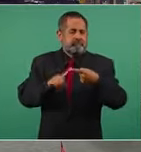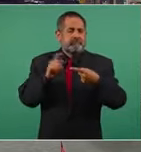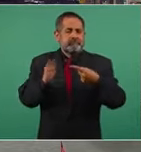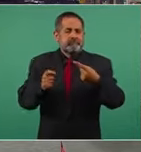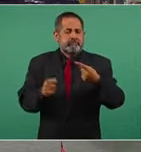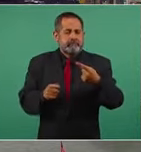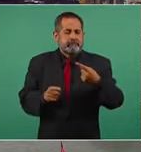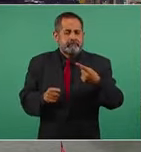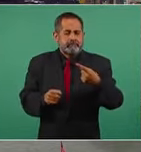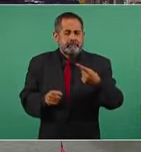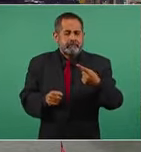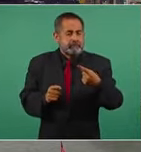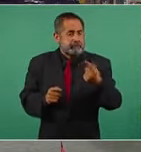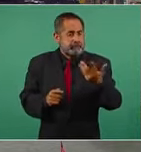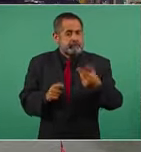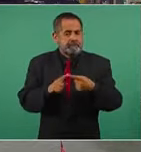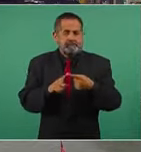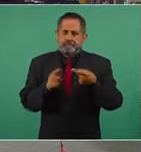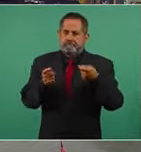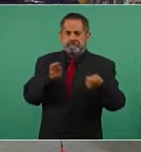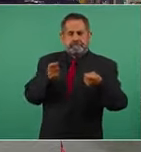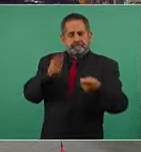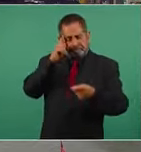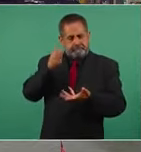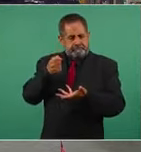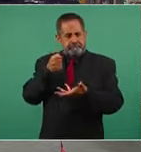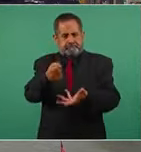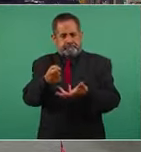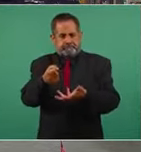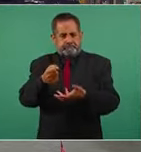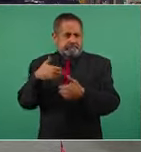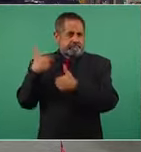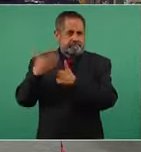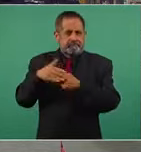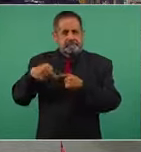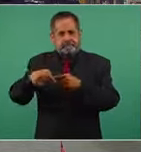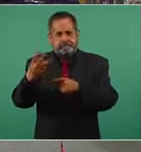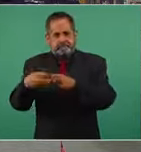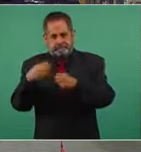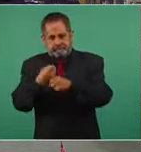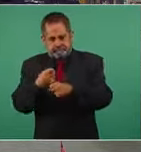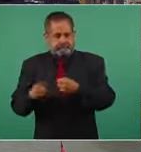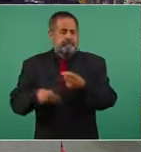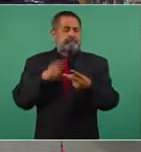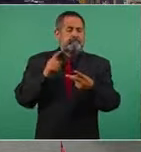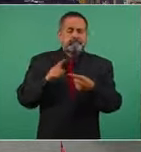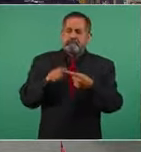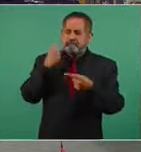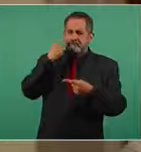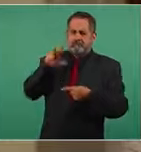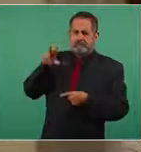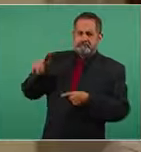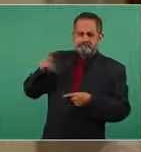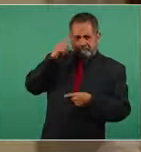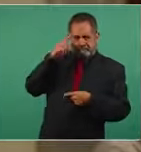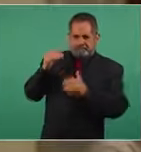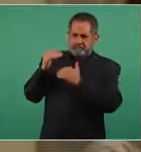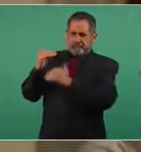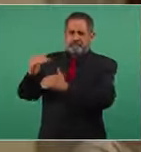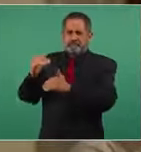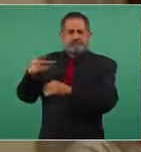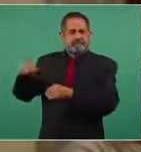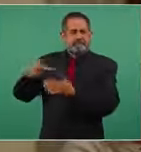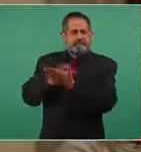ellas pues controlar abiertamente el presupuesto de los próximos tres años y con ello buscarían acotar sus